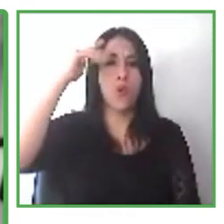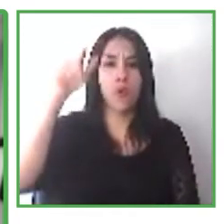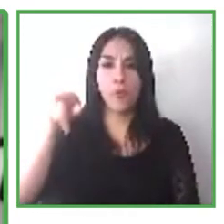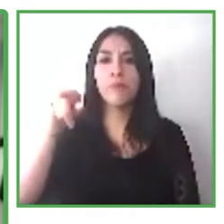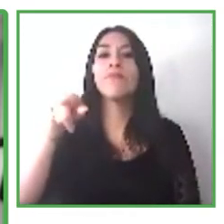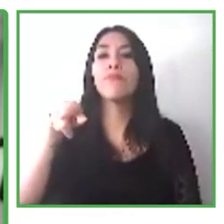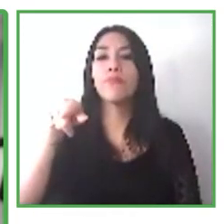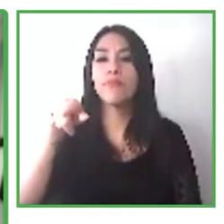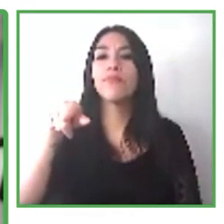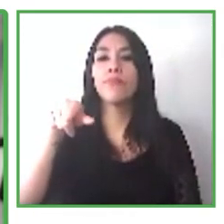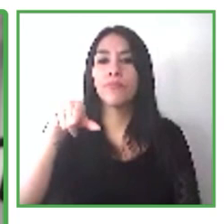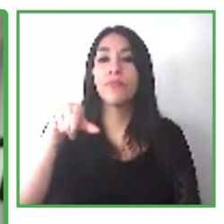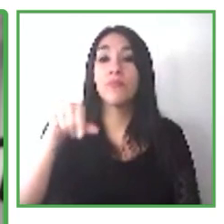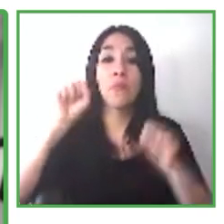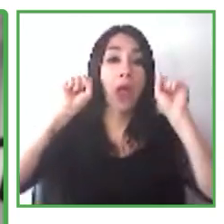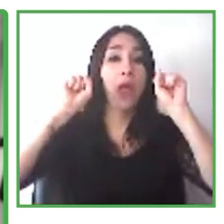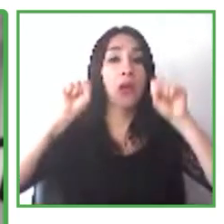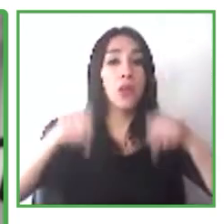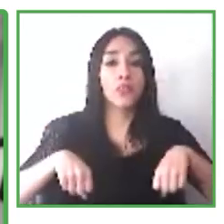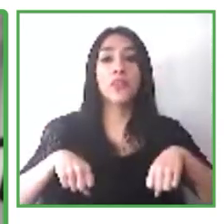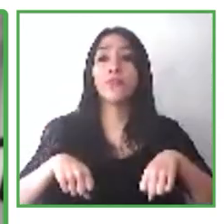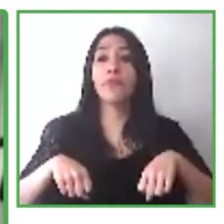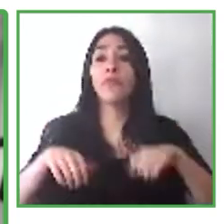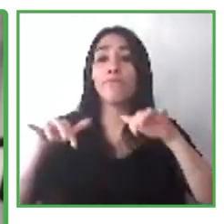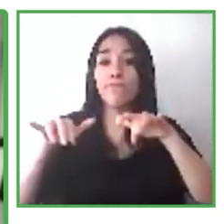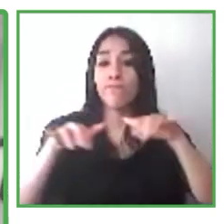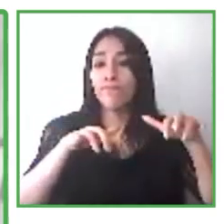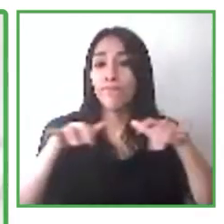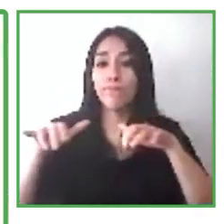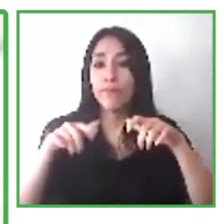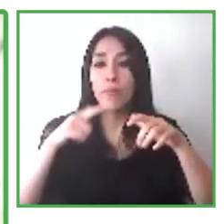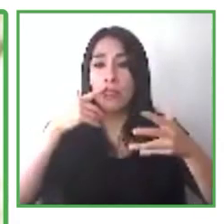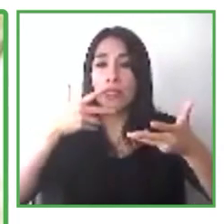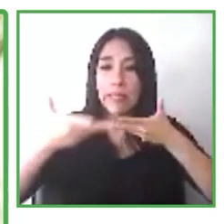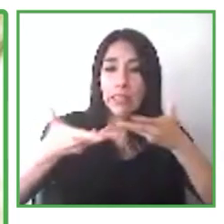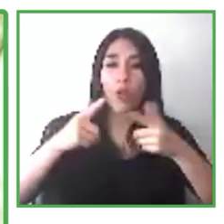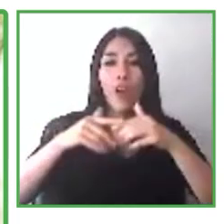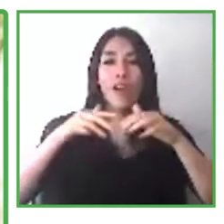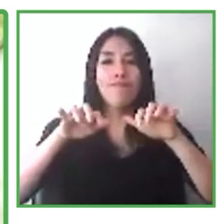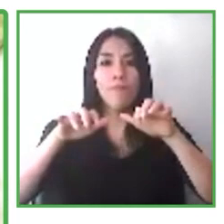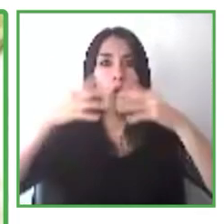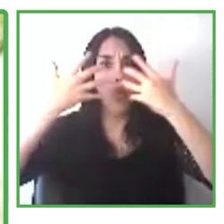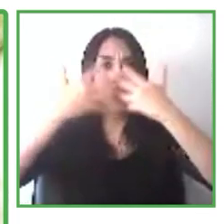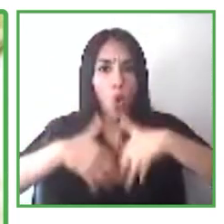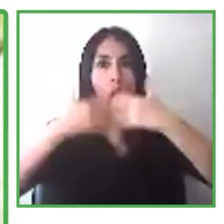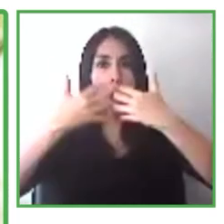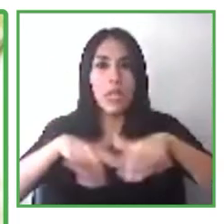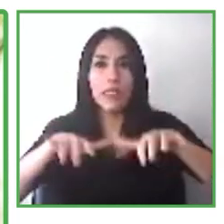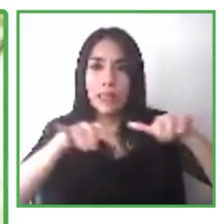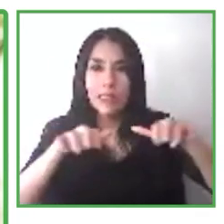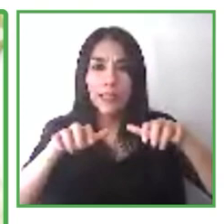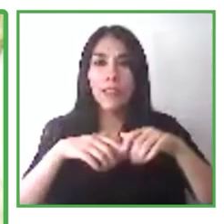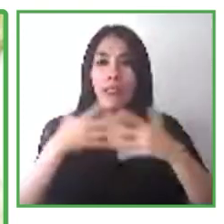muy capaz y que es muy emprendedor. En el hecho de buscar siempre cosas nuevas para hacer. Me veo